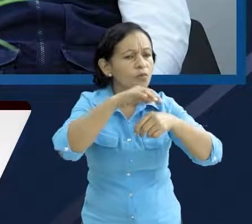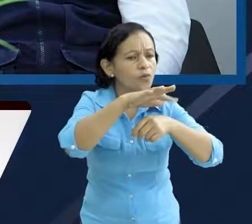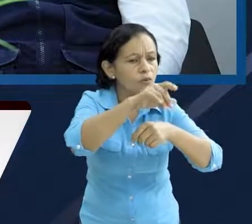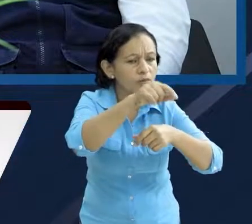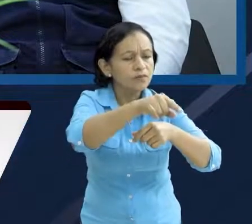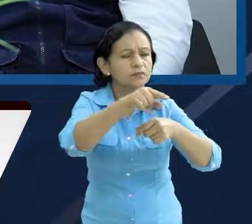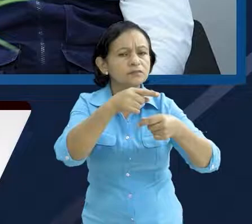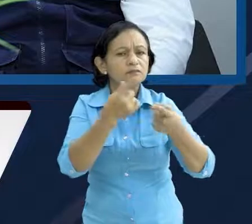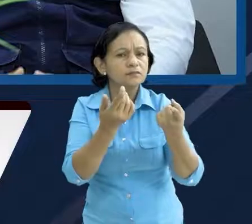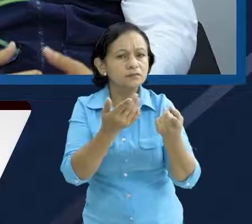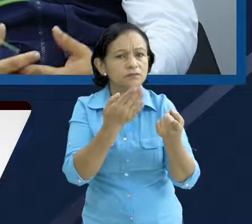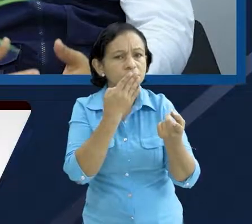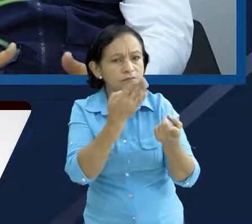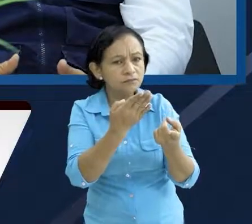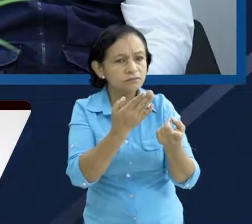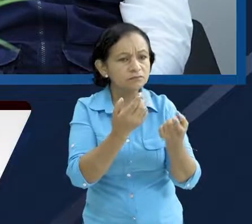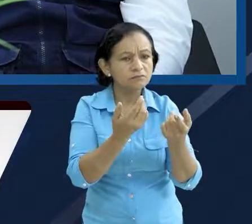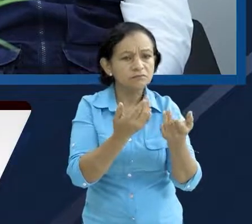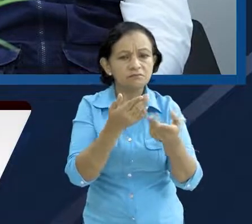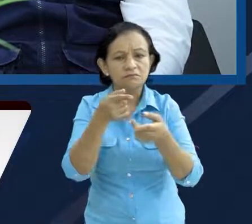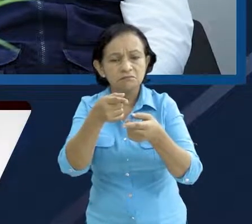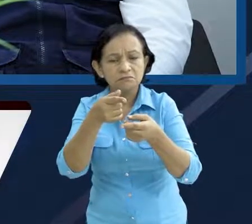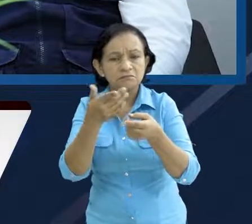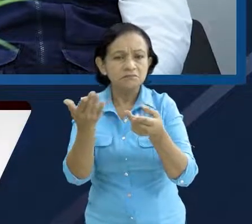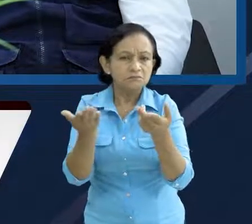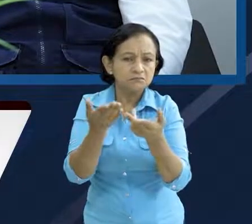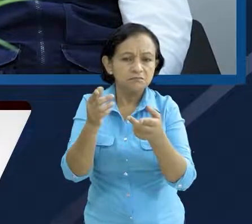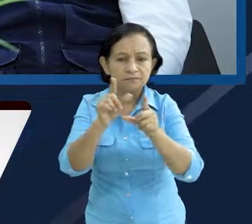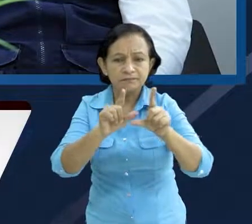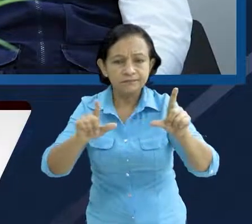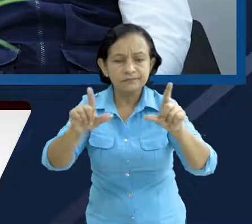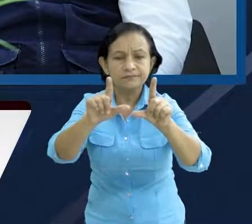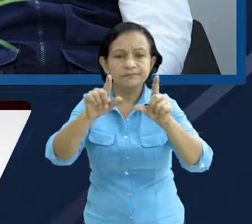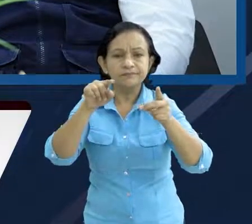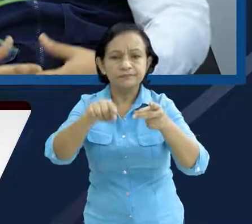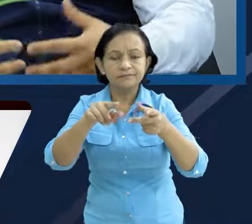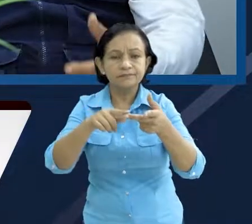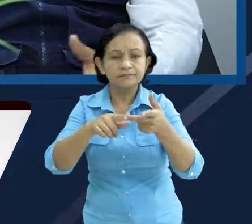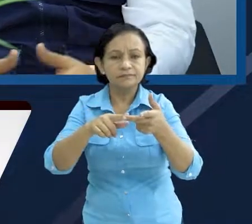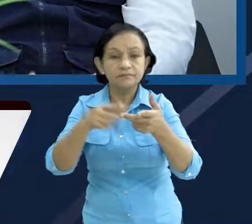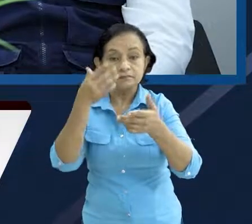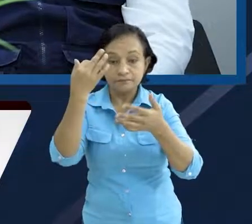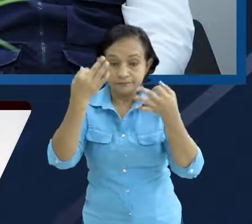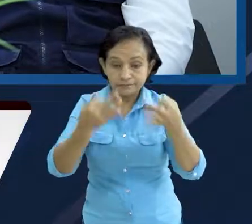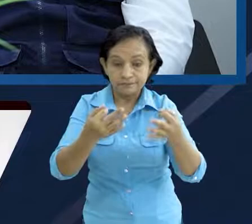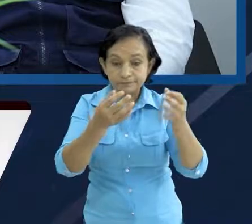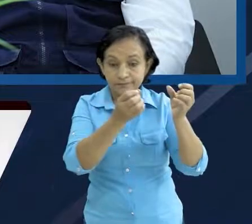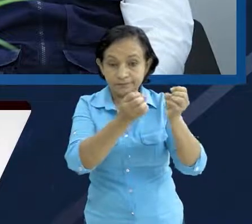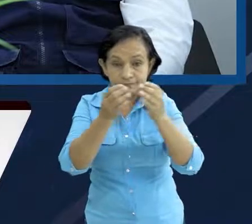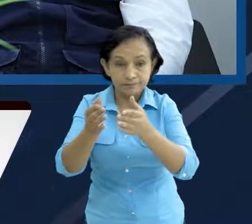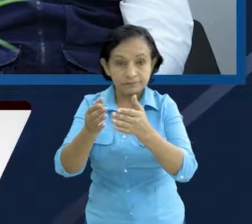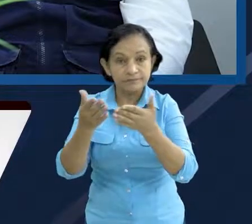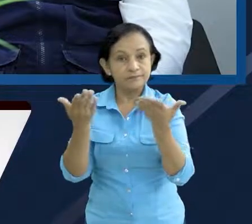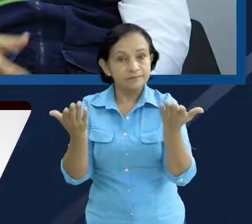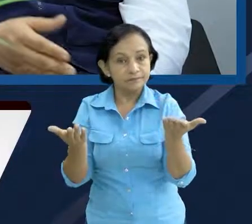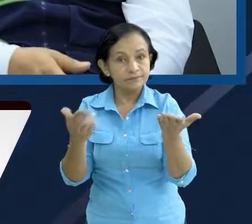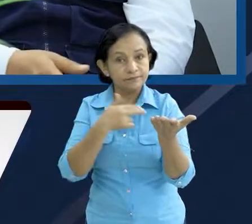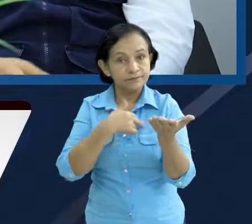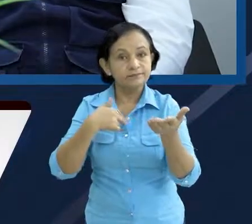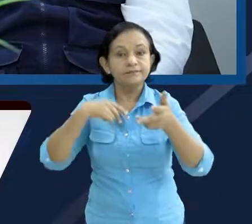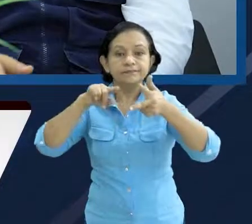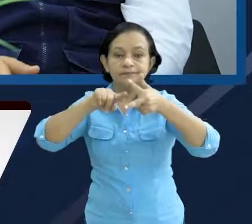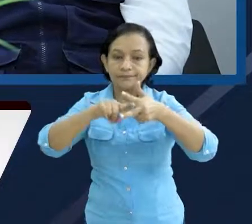¿Qué puestos de mando estaban fortalecidos? ¿Qué puestos de mando estaban bien organizados? Pero, lógicamente,